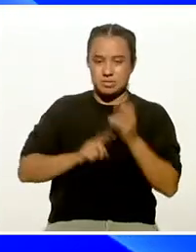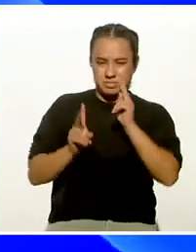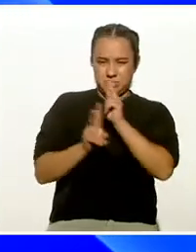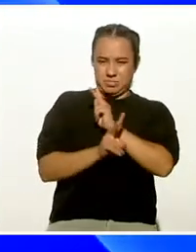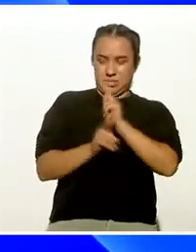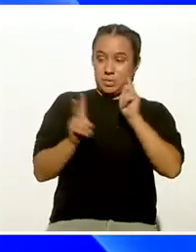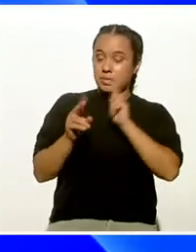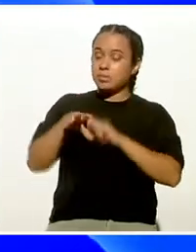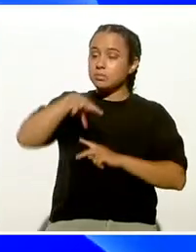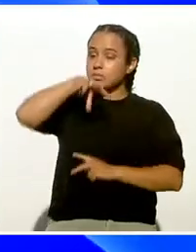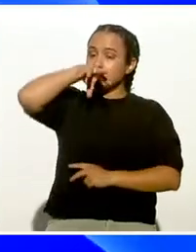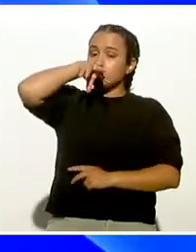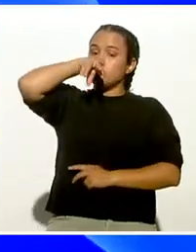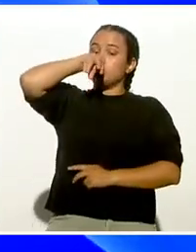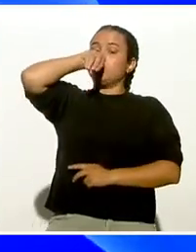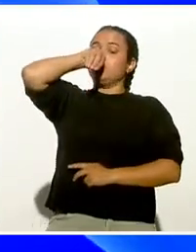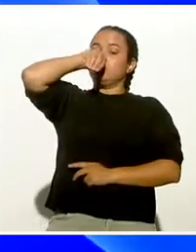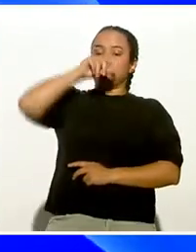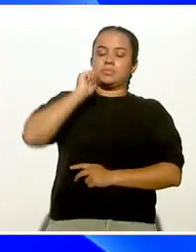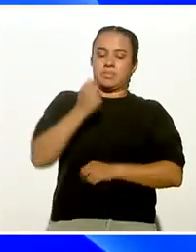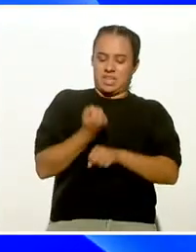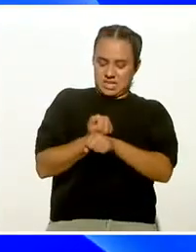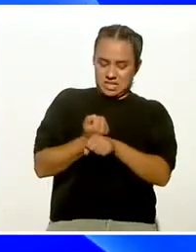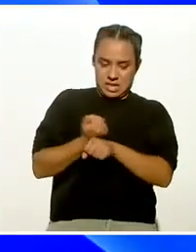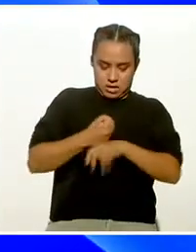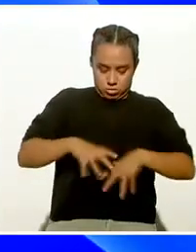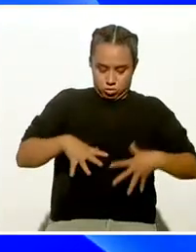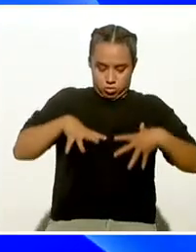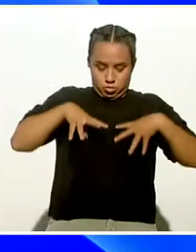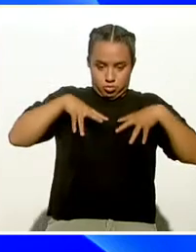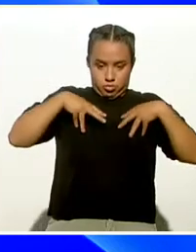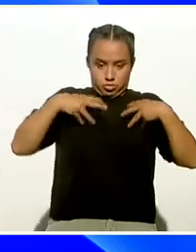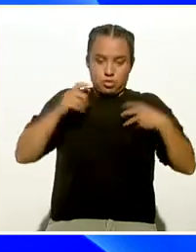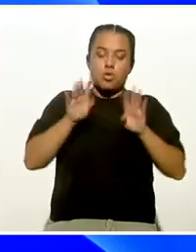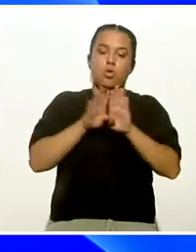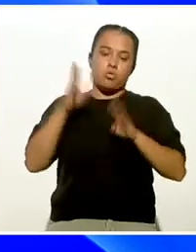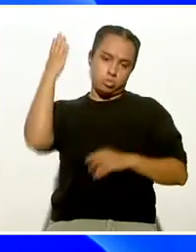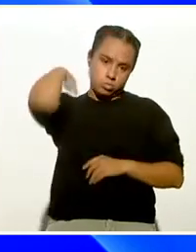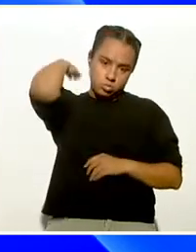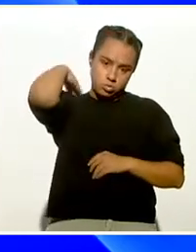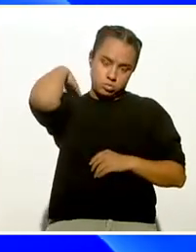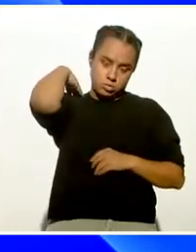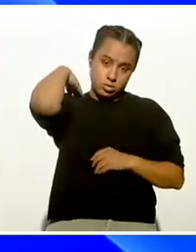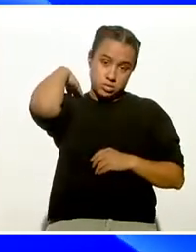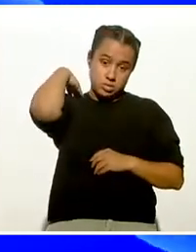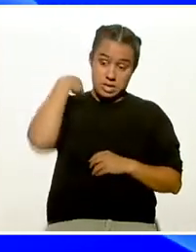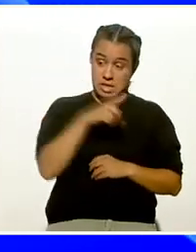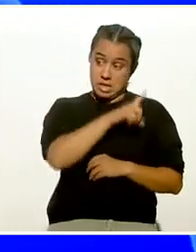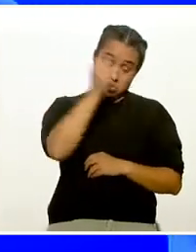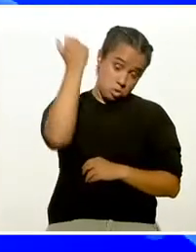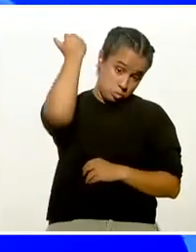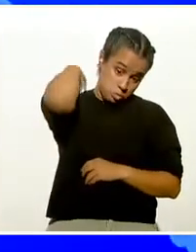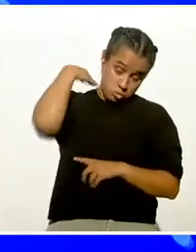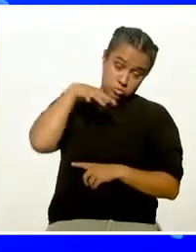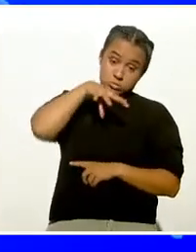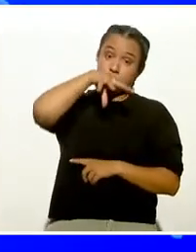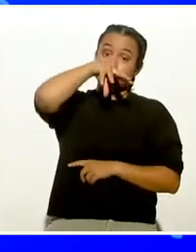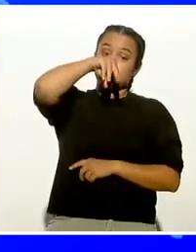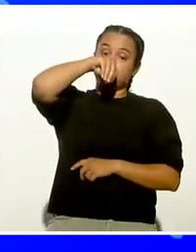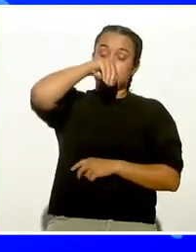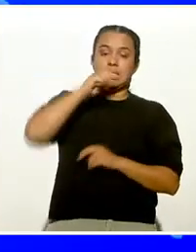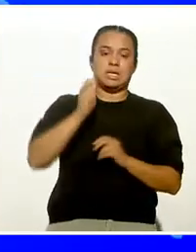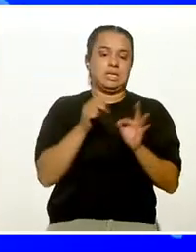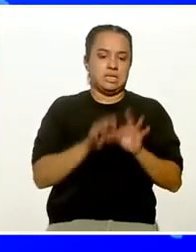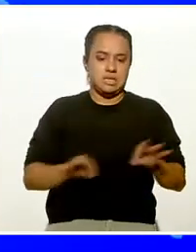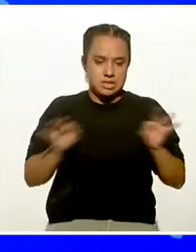es absorbido por el torrente sanguíneo a través de los pulmones. Cuando llega a los pulmones empieza la función vital del